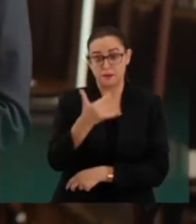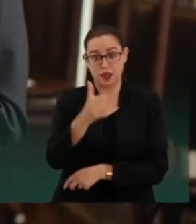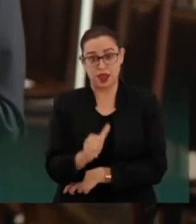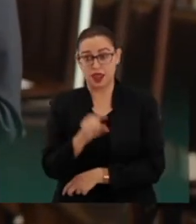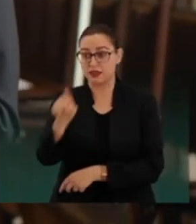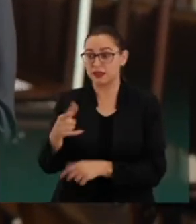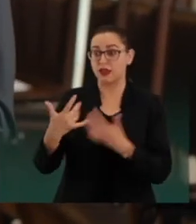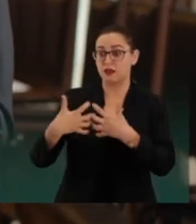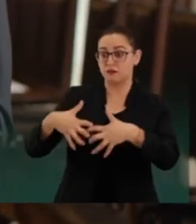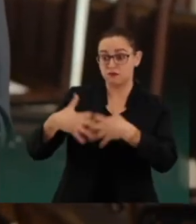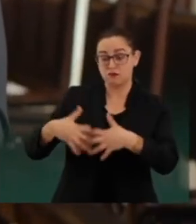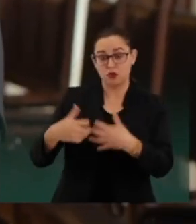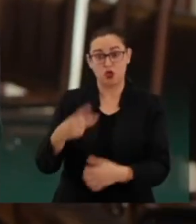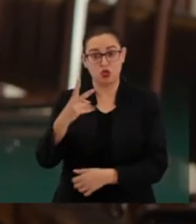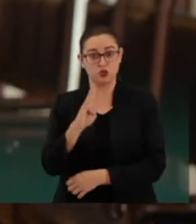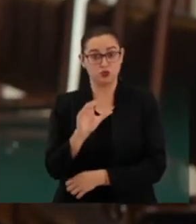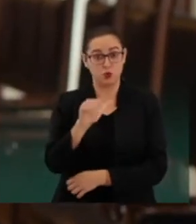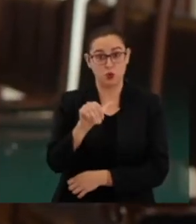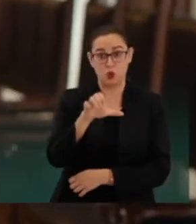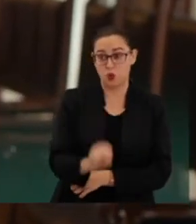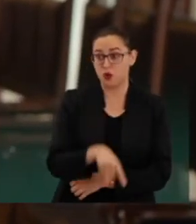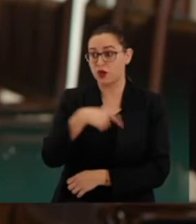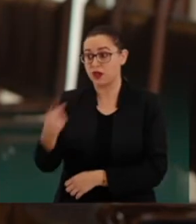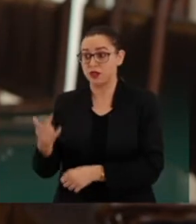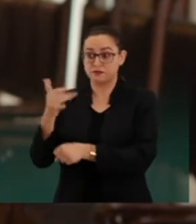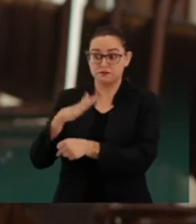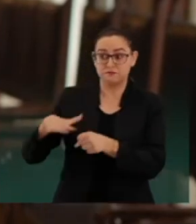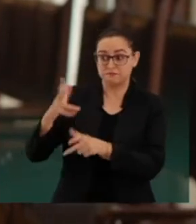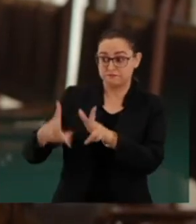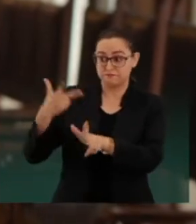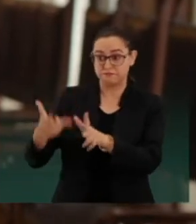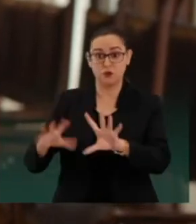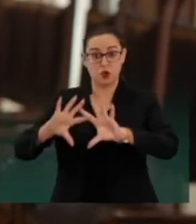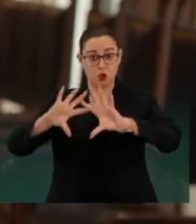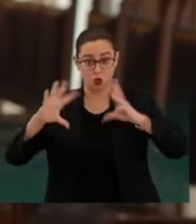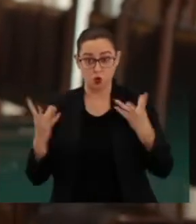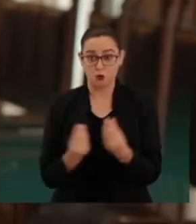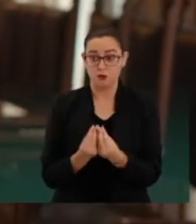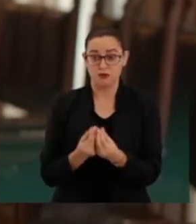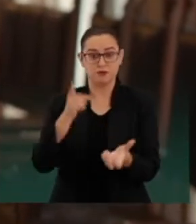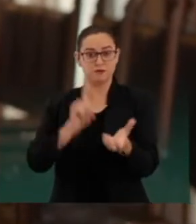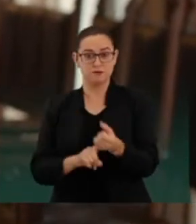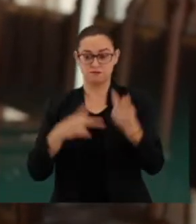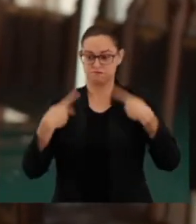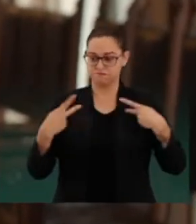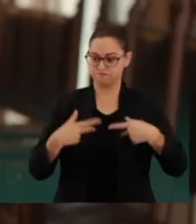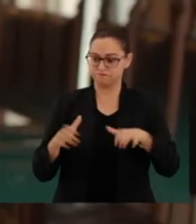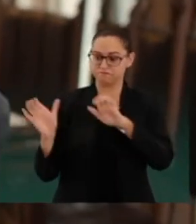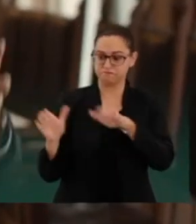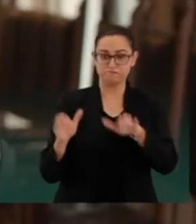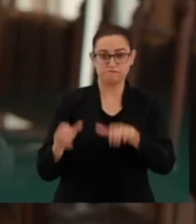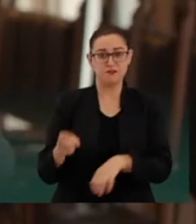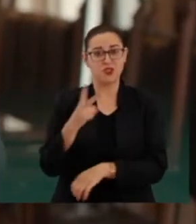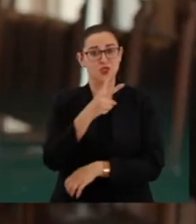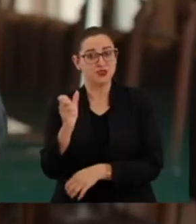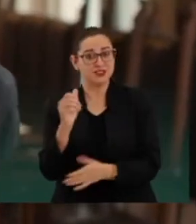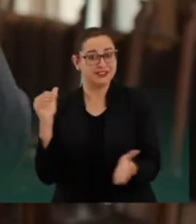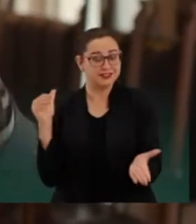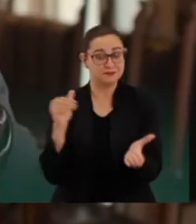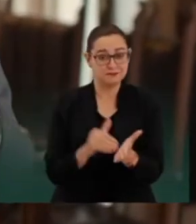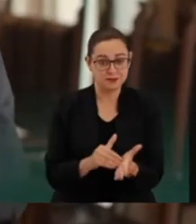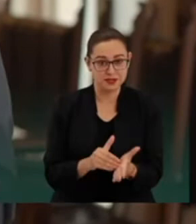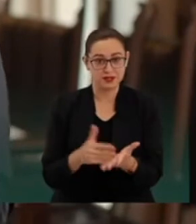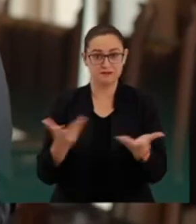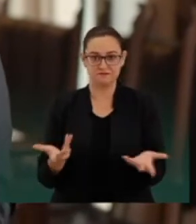Maya, la refinería de Dos Bocas, las obras en el Istmo de Tehuantepec, que en su conjunto están generando 200